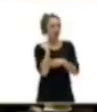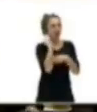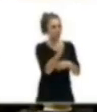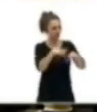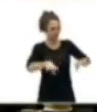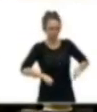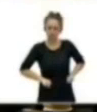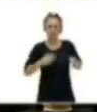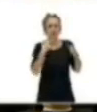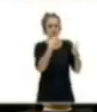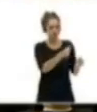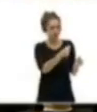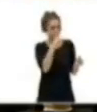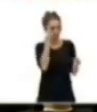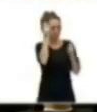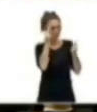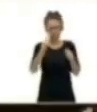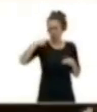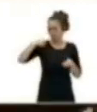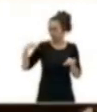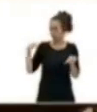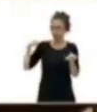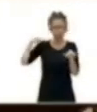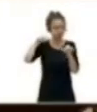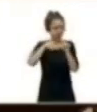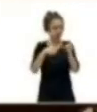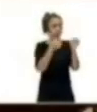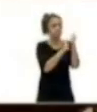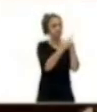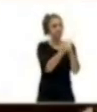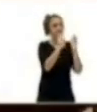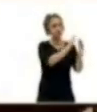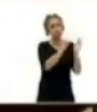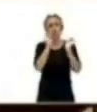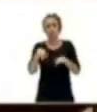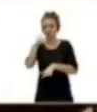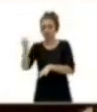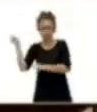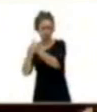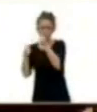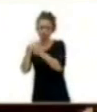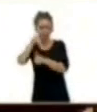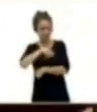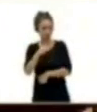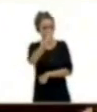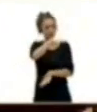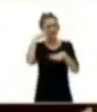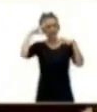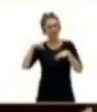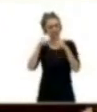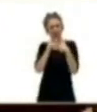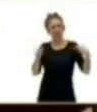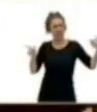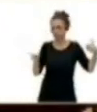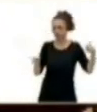y que sus prioridades no son las prioridades de la ciudadanía. Empiezan mal, alejados de la realidad y faltan de propuestas concretas.